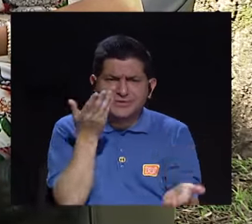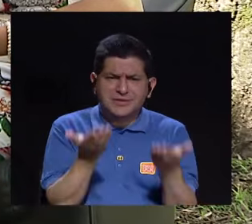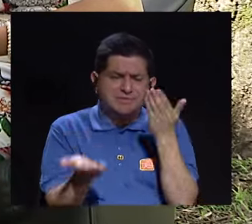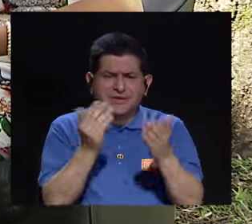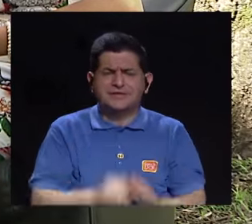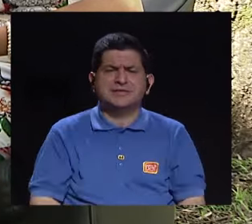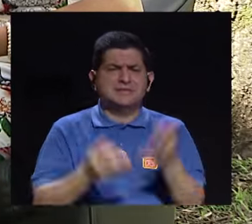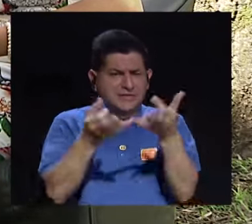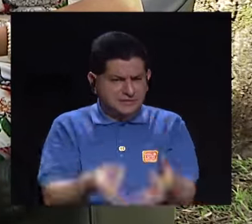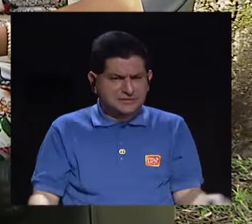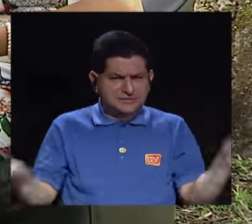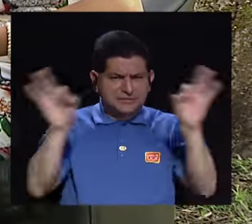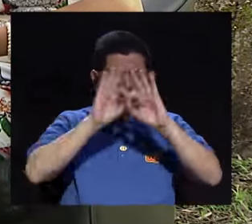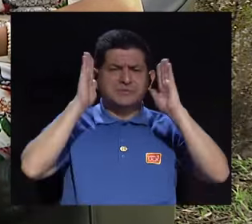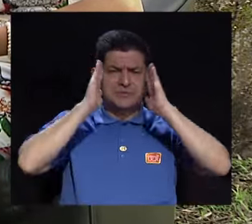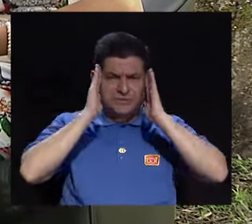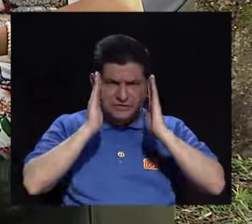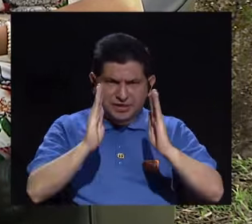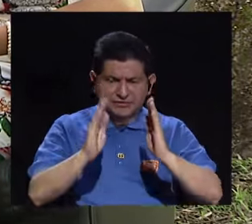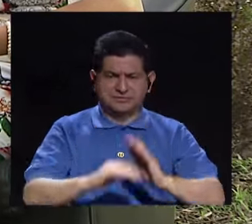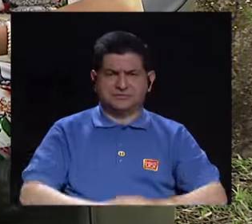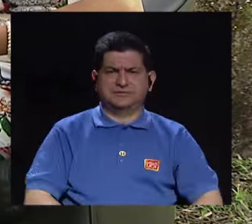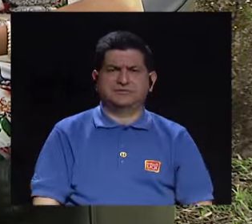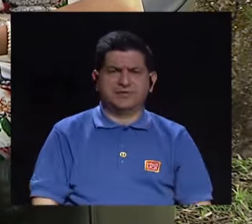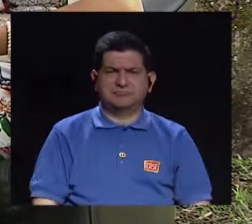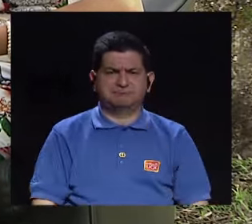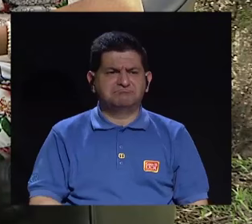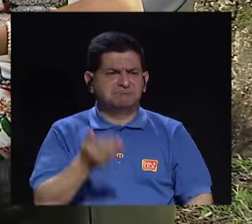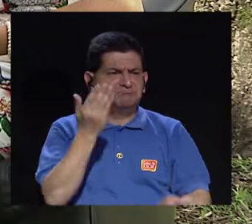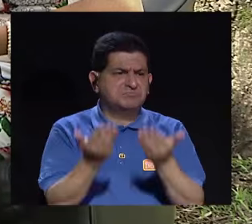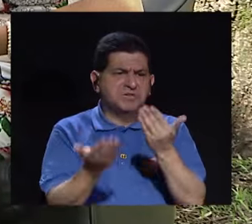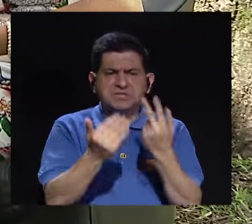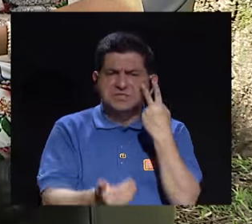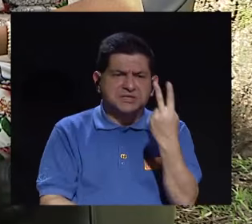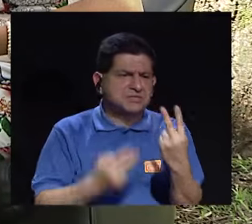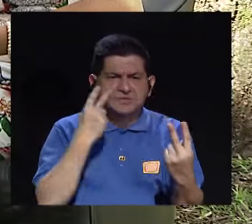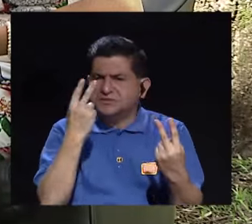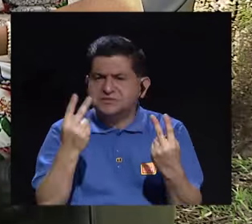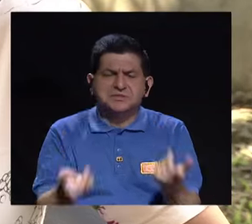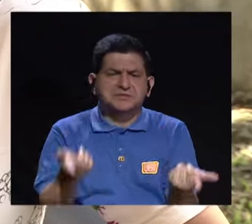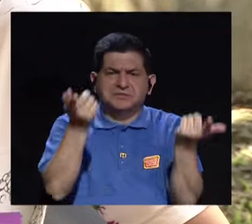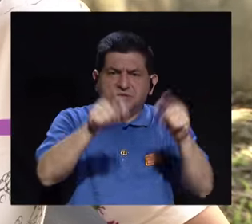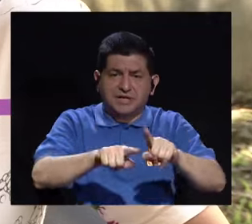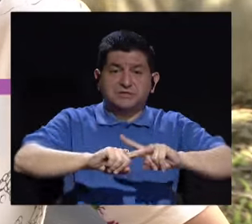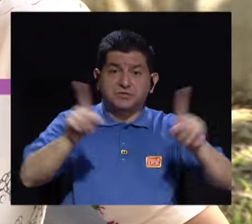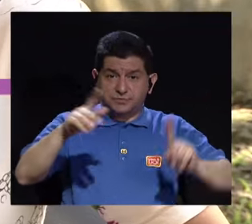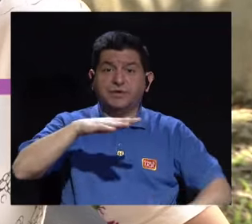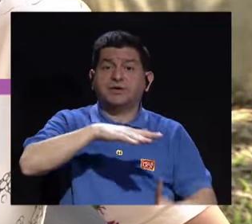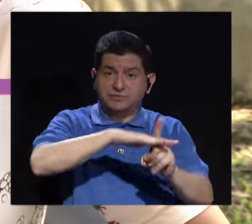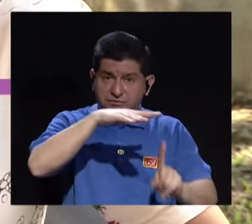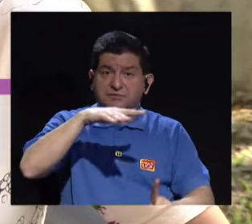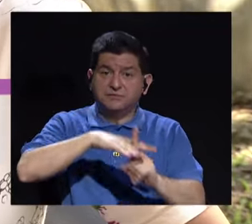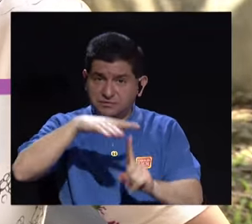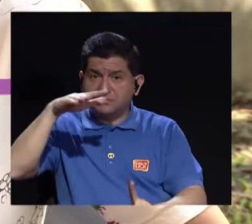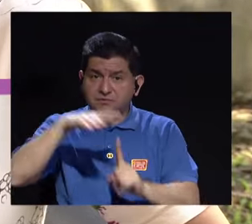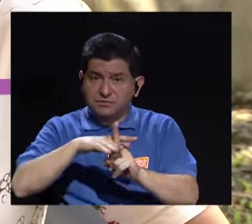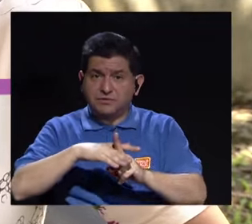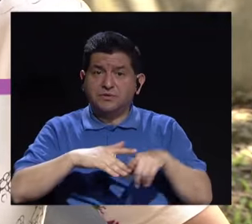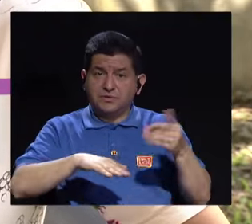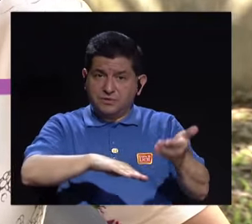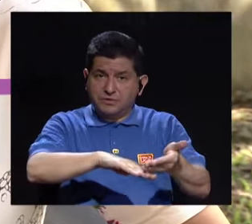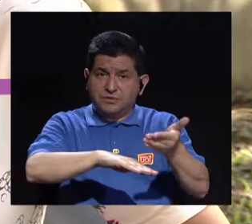que todavía se le está dando la trascendencia, como no se notan todavía los casos, ¿no? Pero van apareciendo